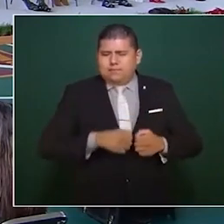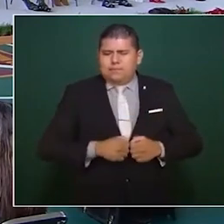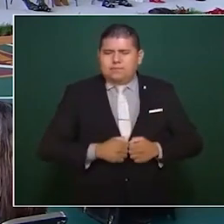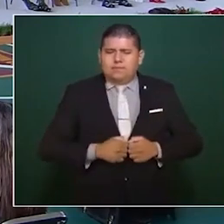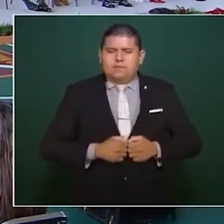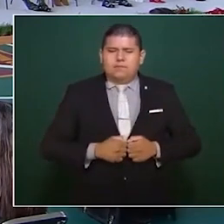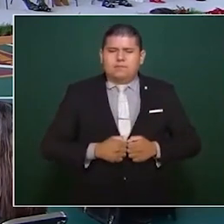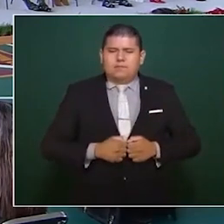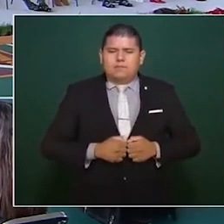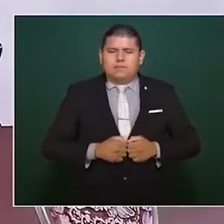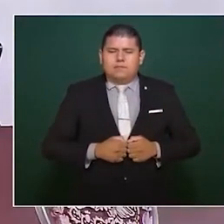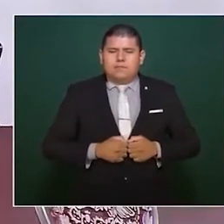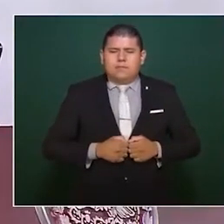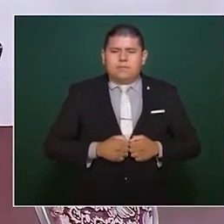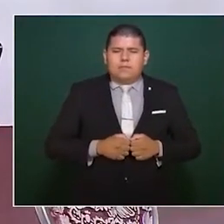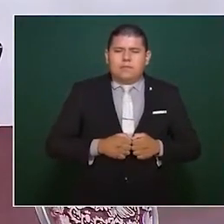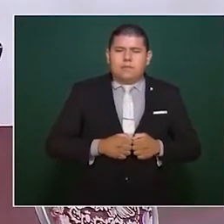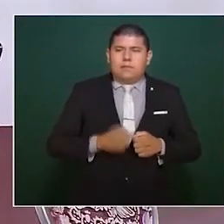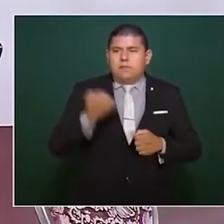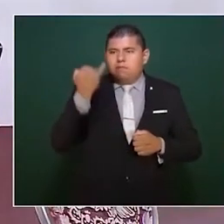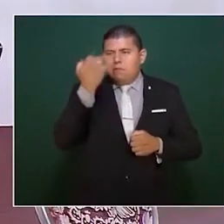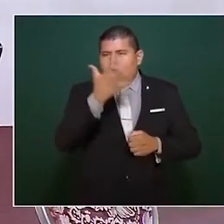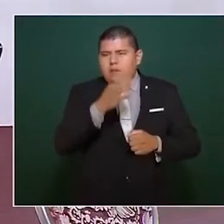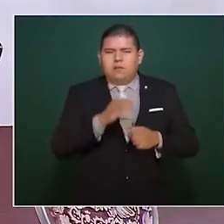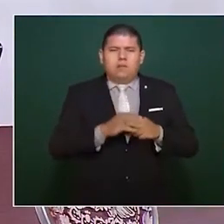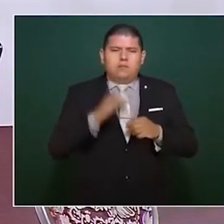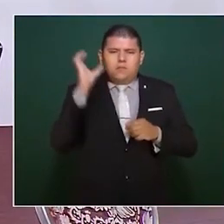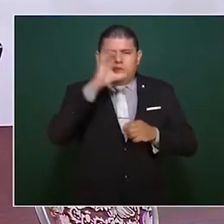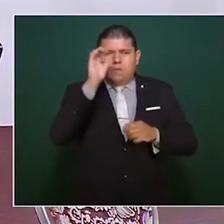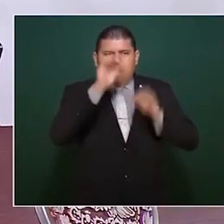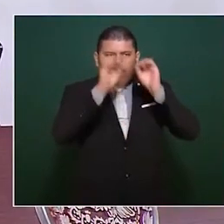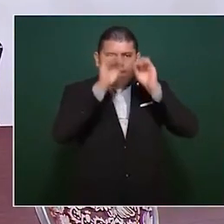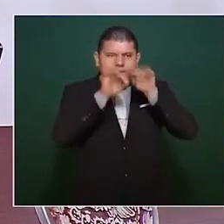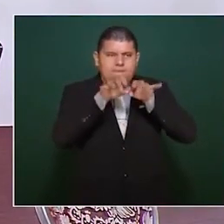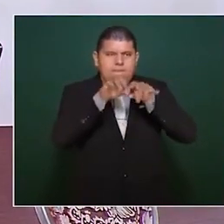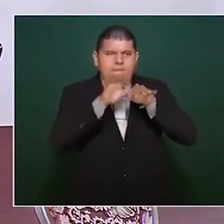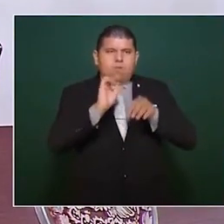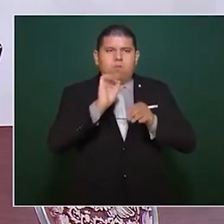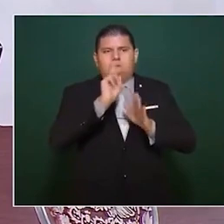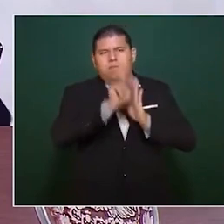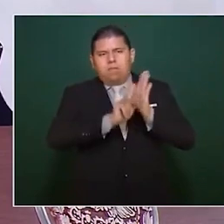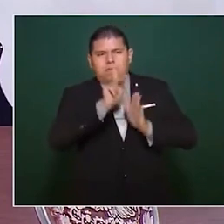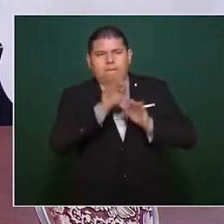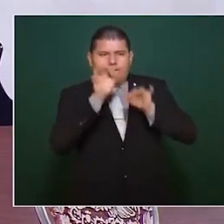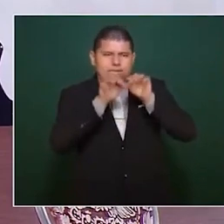A base de manipular las imágenes con videos